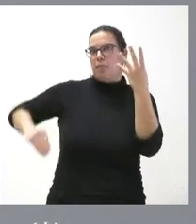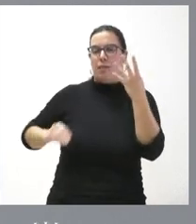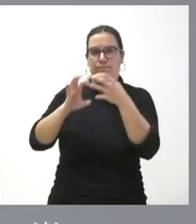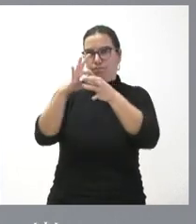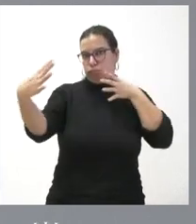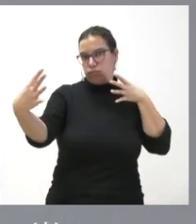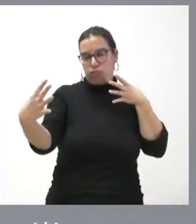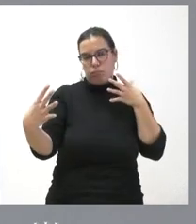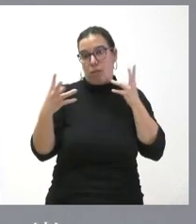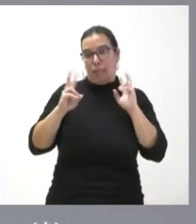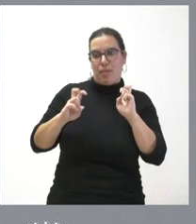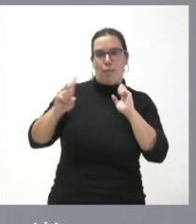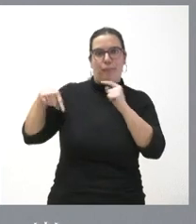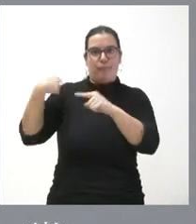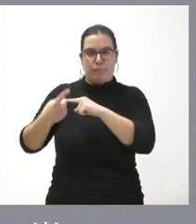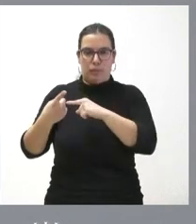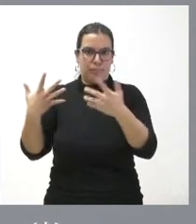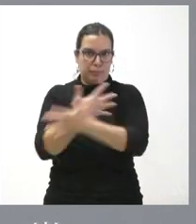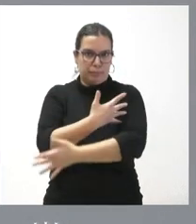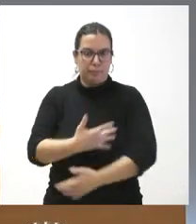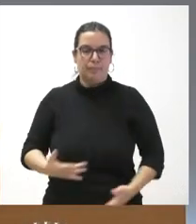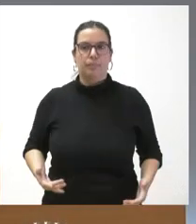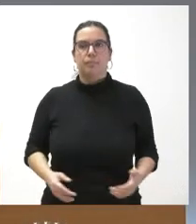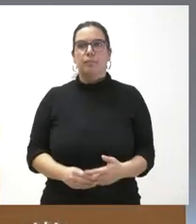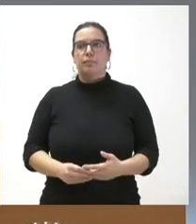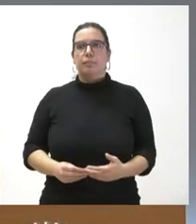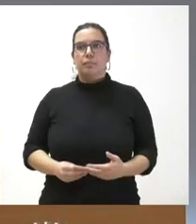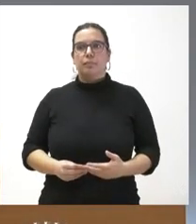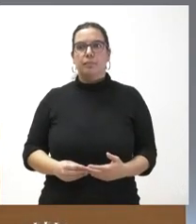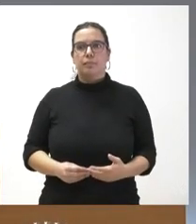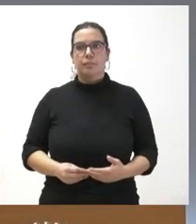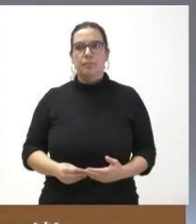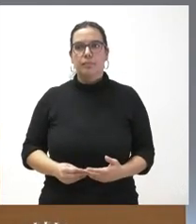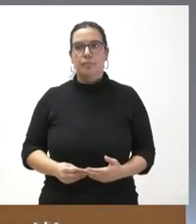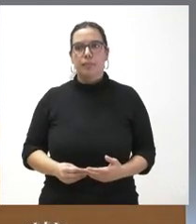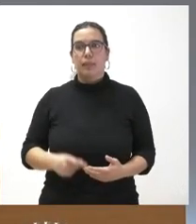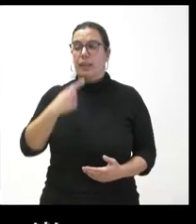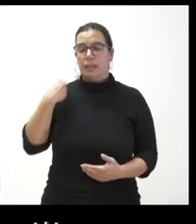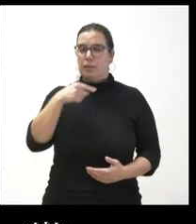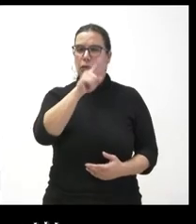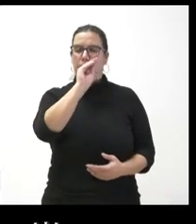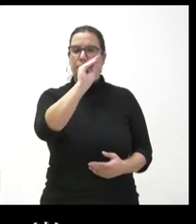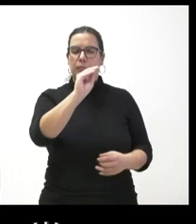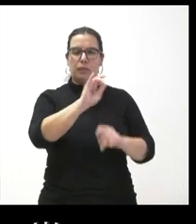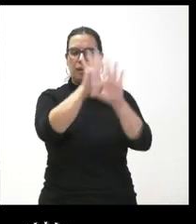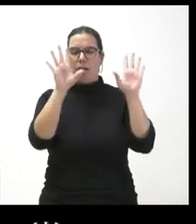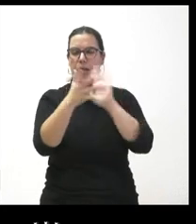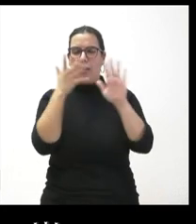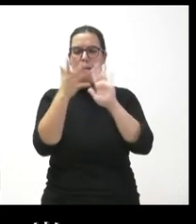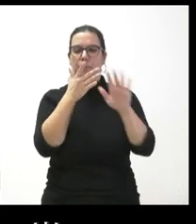los cálculos iniciales que se habían realizado después de esta obra sí es sobre esto mismo una aclaración muy rápida portavoz